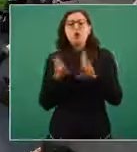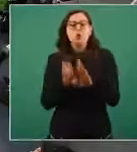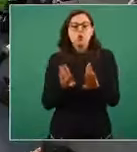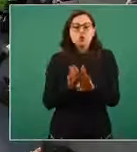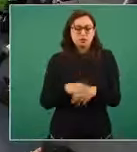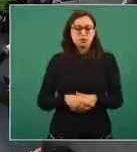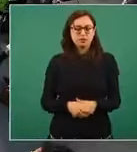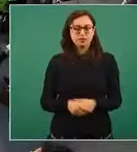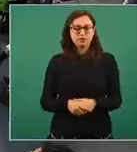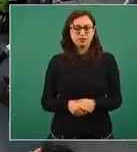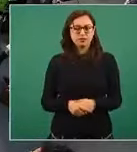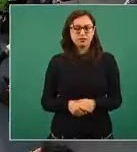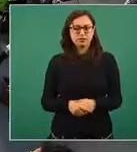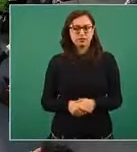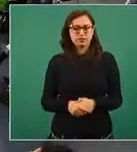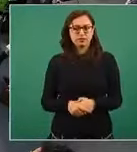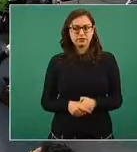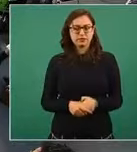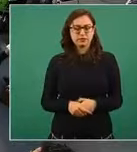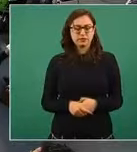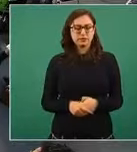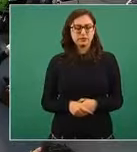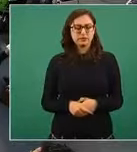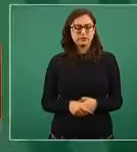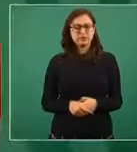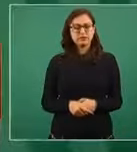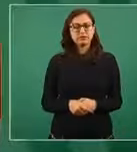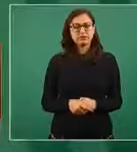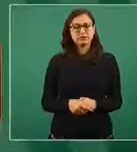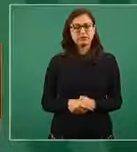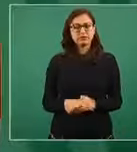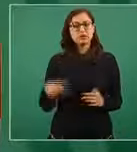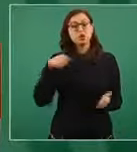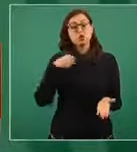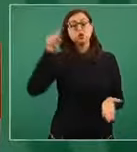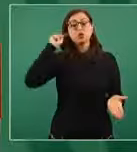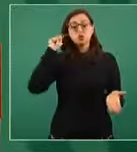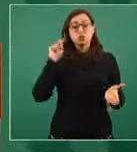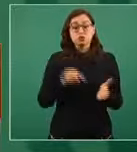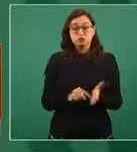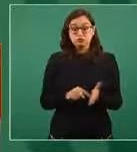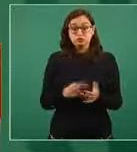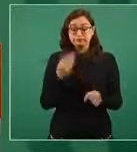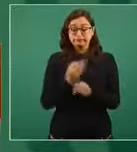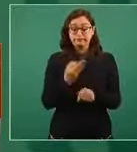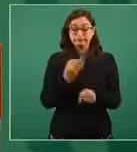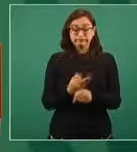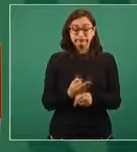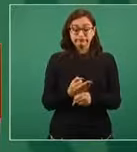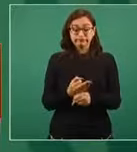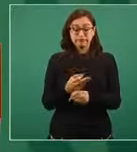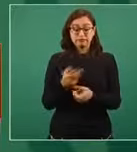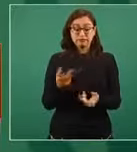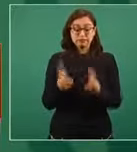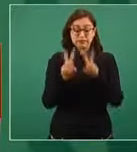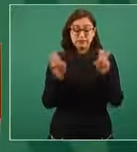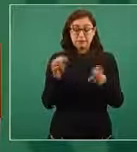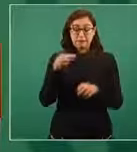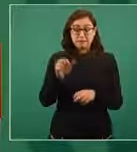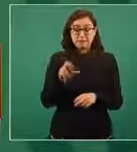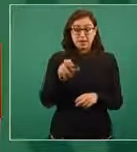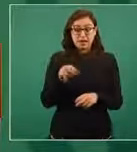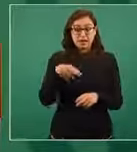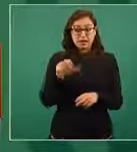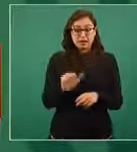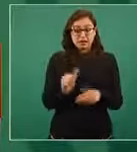Yo creo que este va a ser un antes y un después de lo de Mariana, para que todas